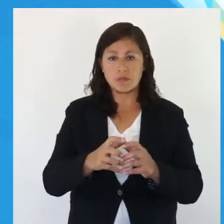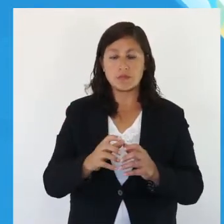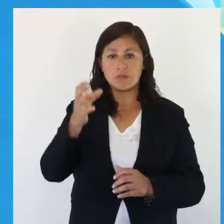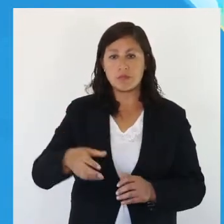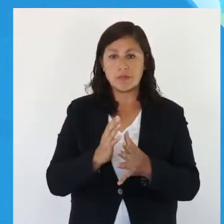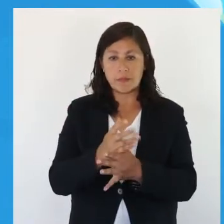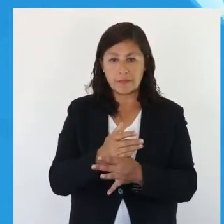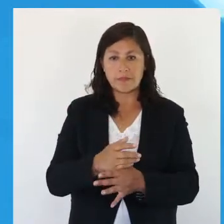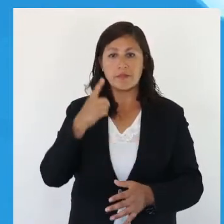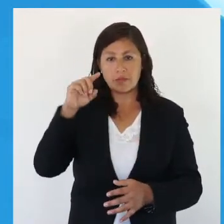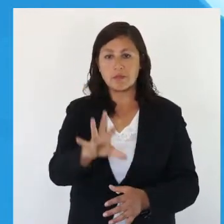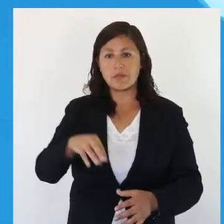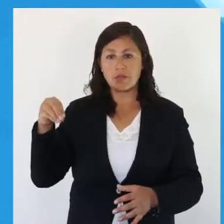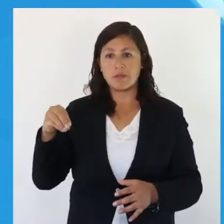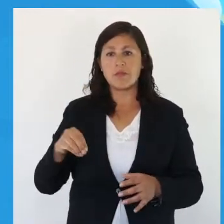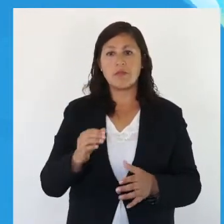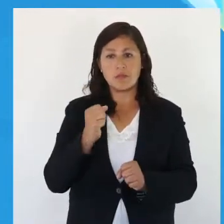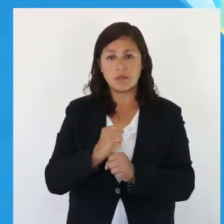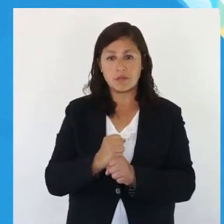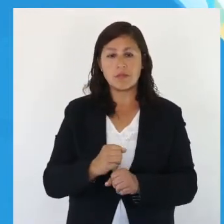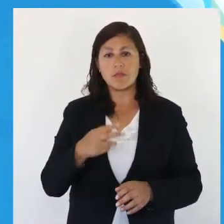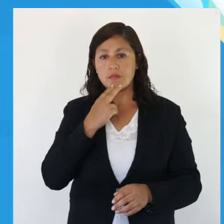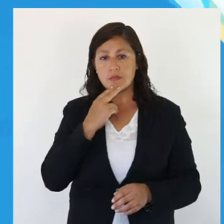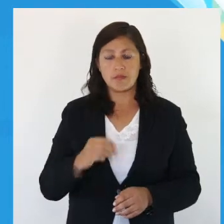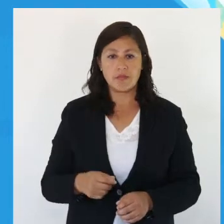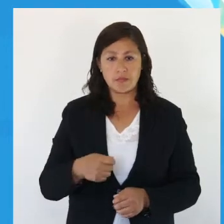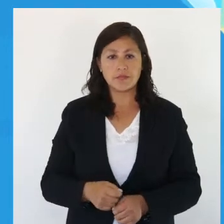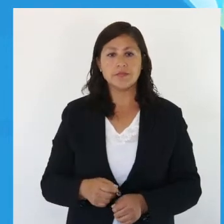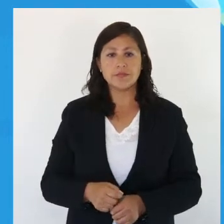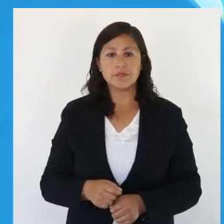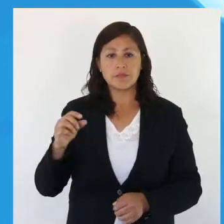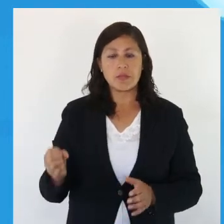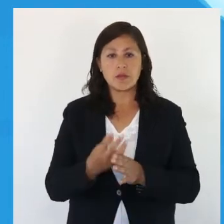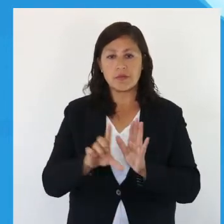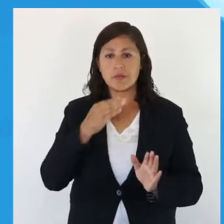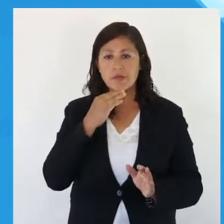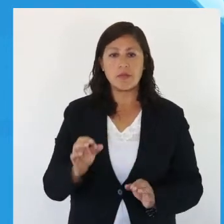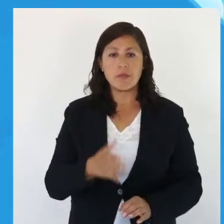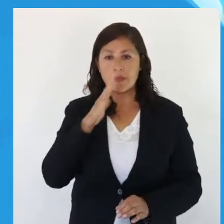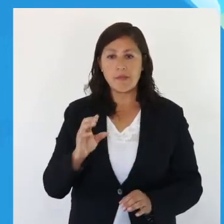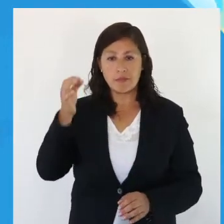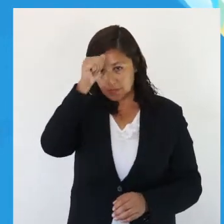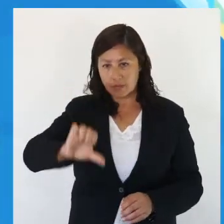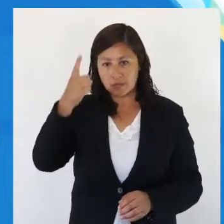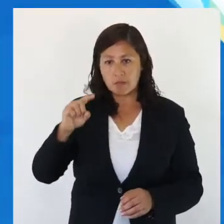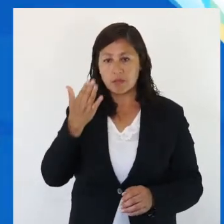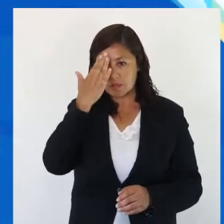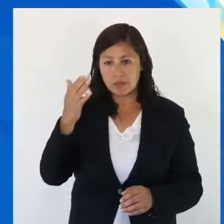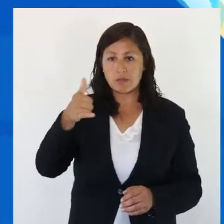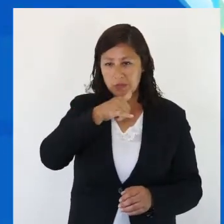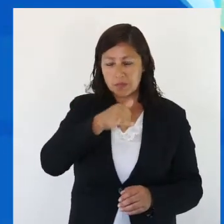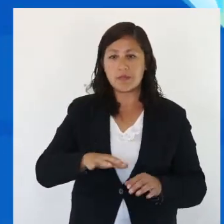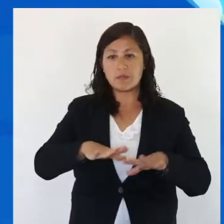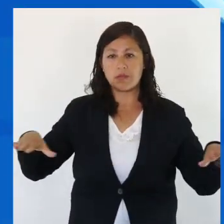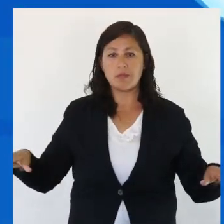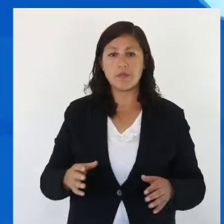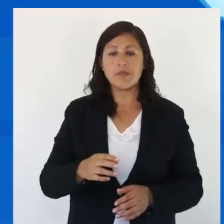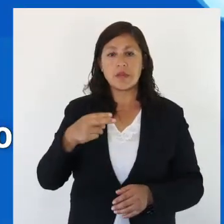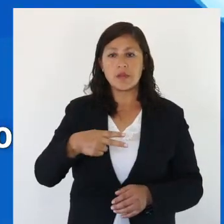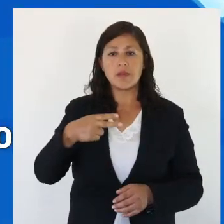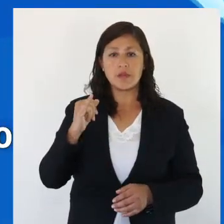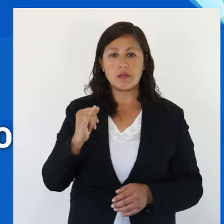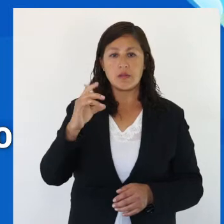pescadores para su explotación en el marco de un plan de manejo sustentable. La nueva ley también perfecciona las sanciones por delitos